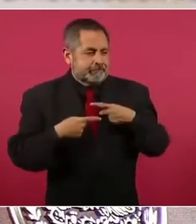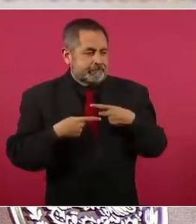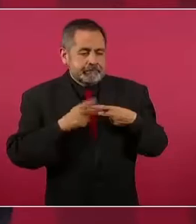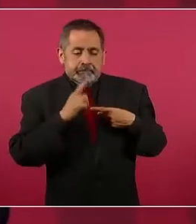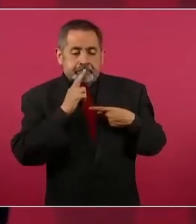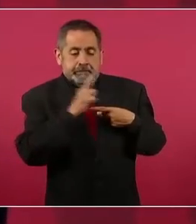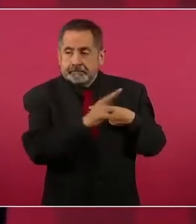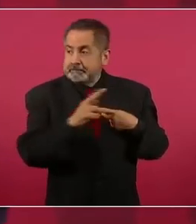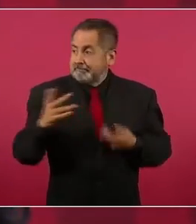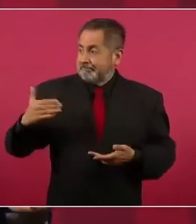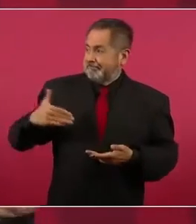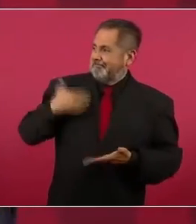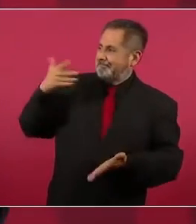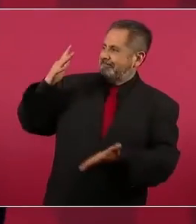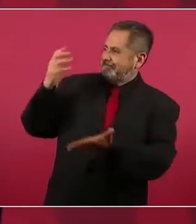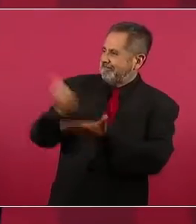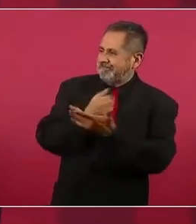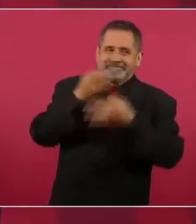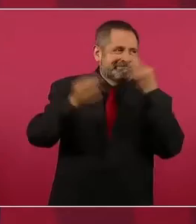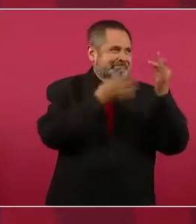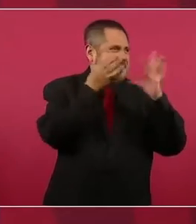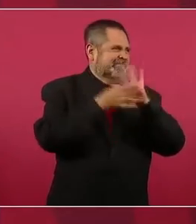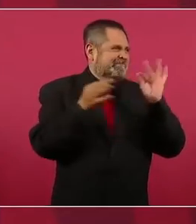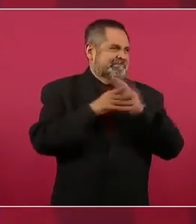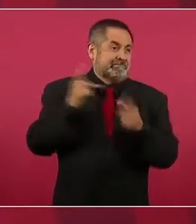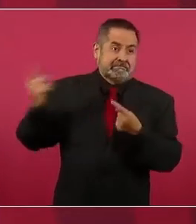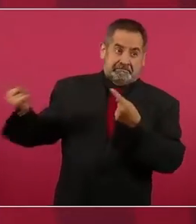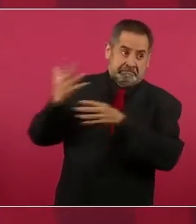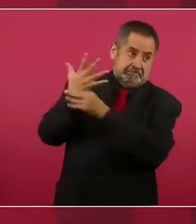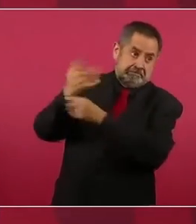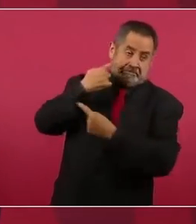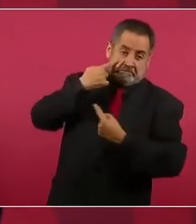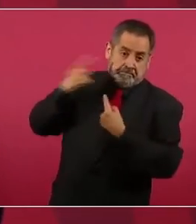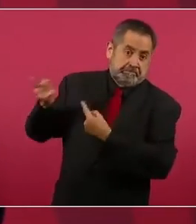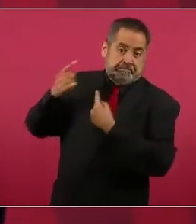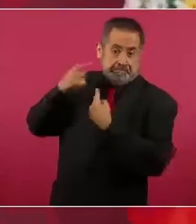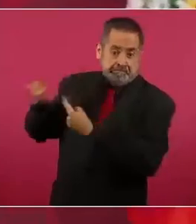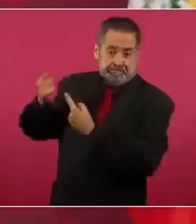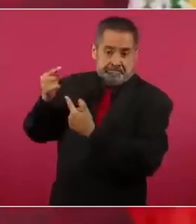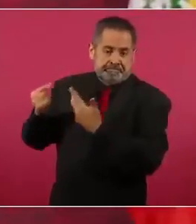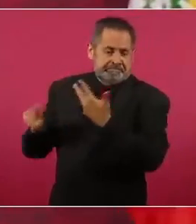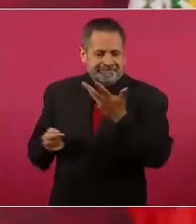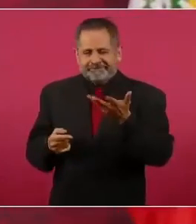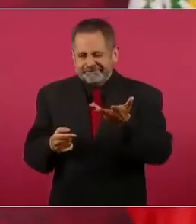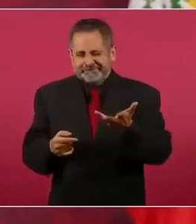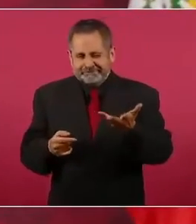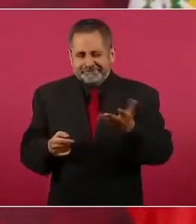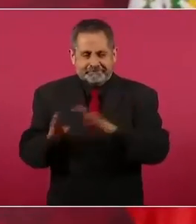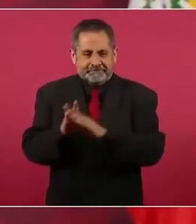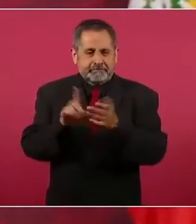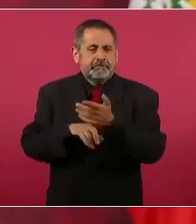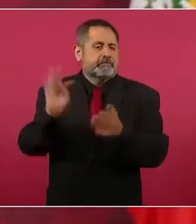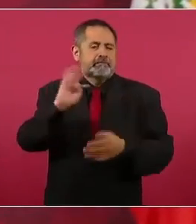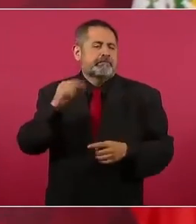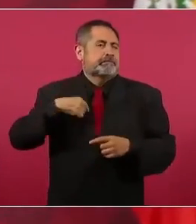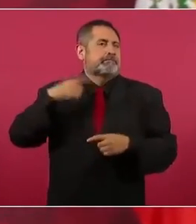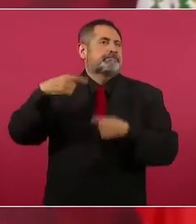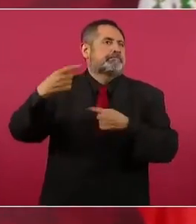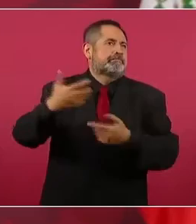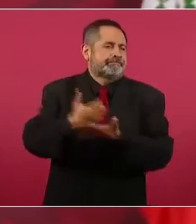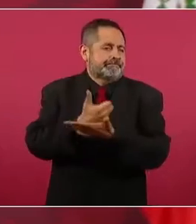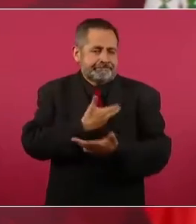seguridad sobre lo que yo iba a representar de ganar la presidencia,